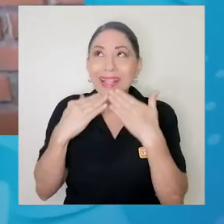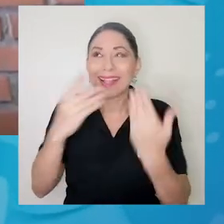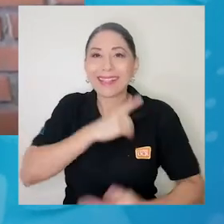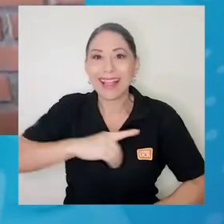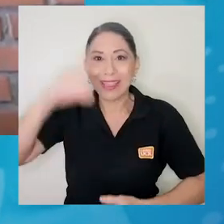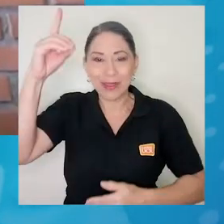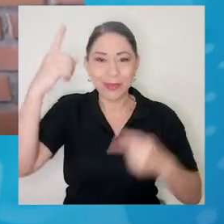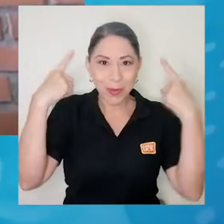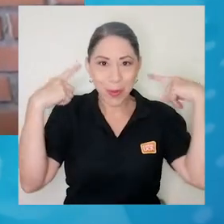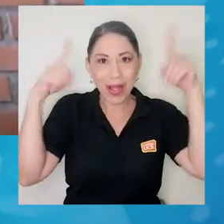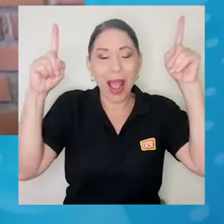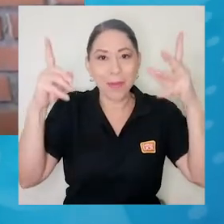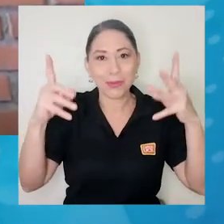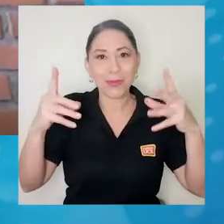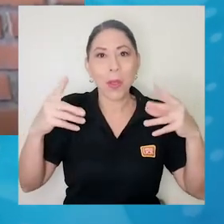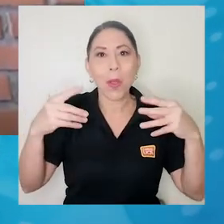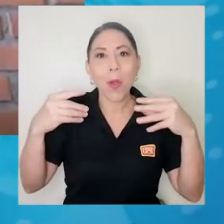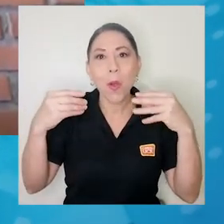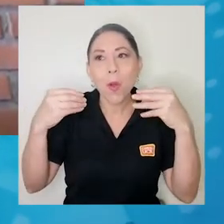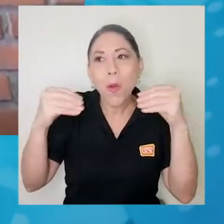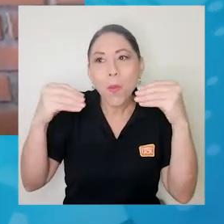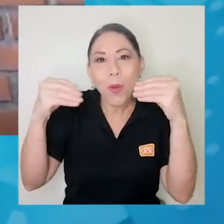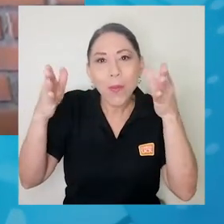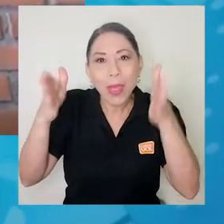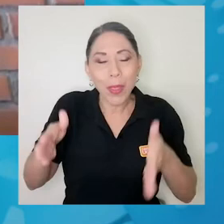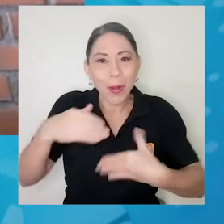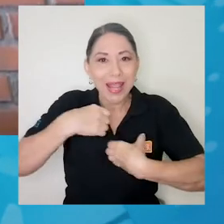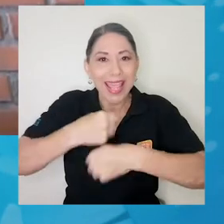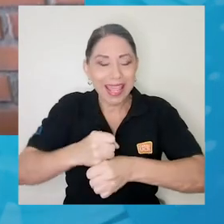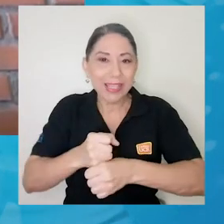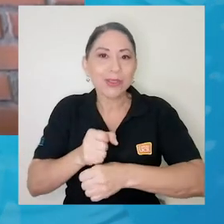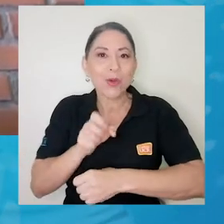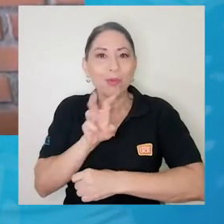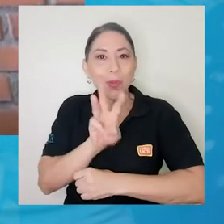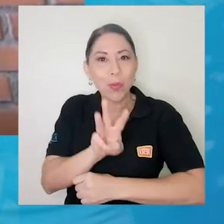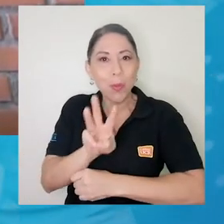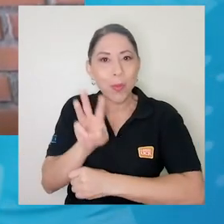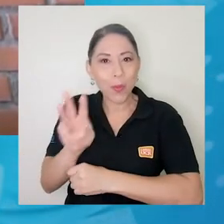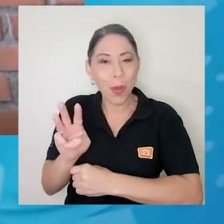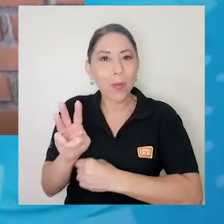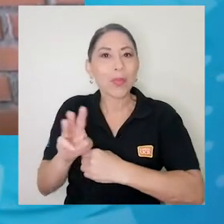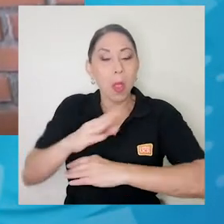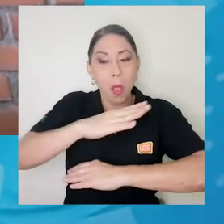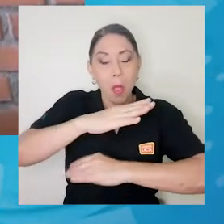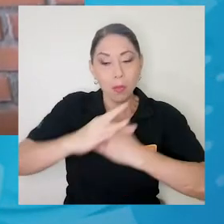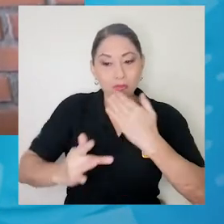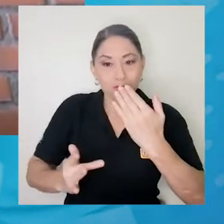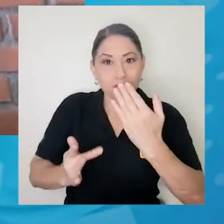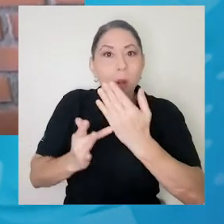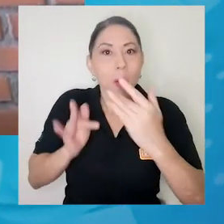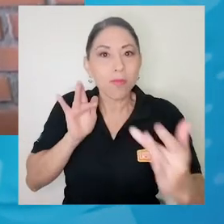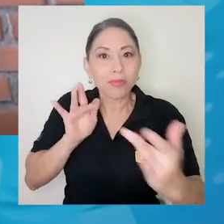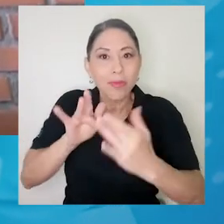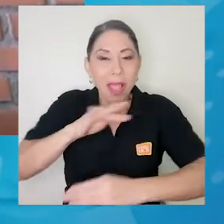gracias a Dios, un proveedor que nos hizo una plataforma de stands virtuales que tuvo mucho